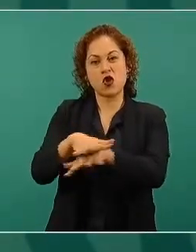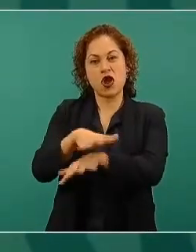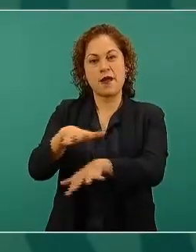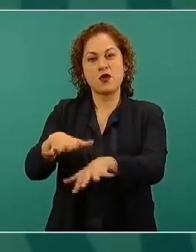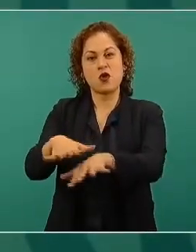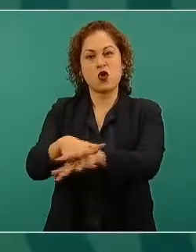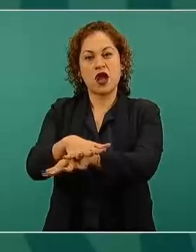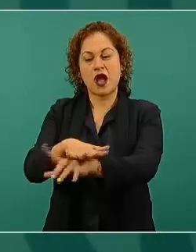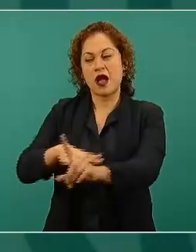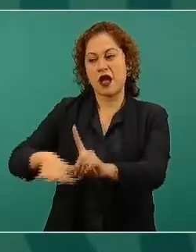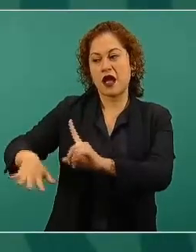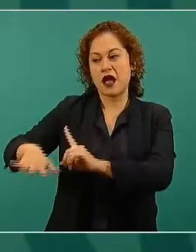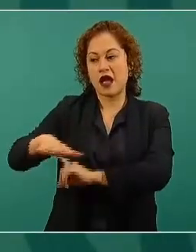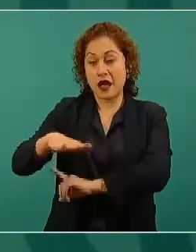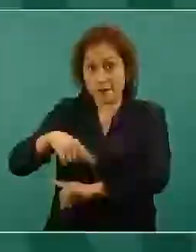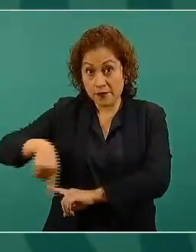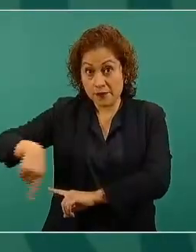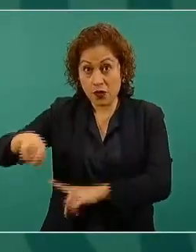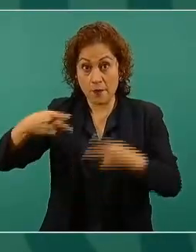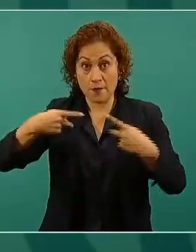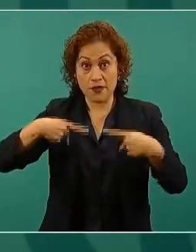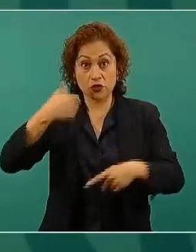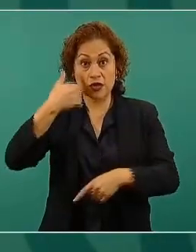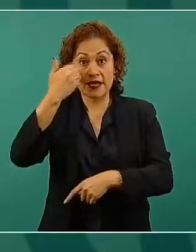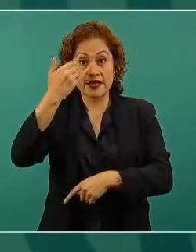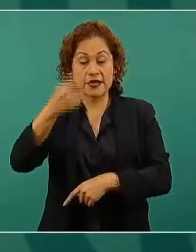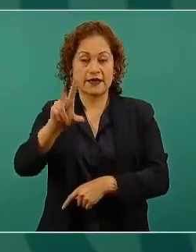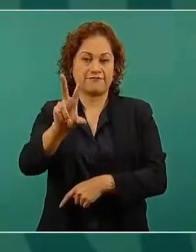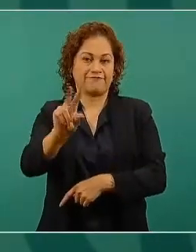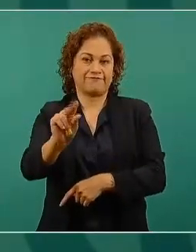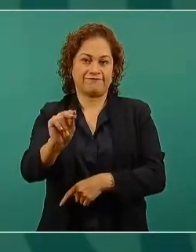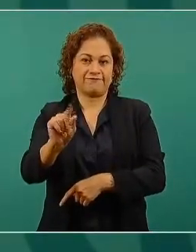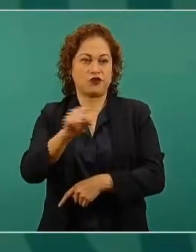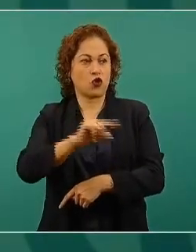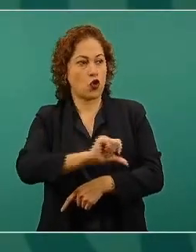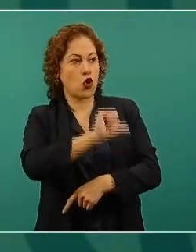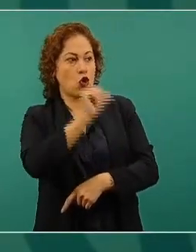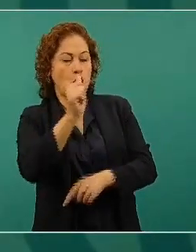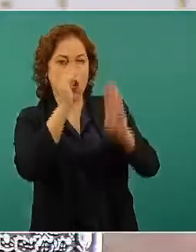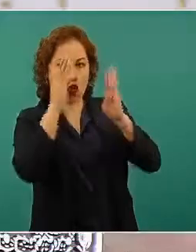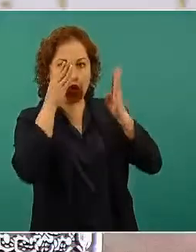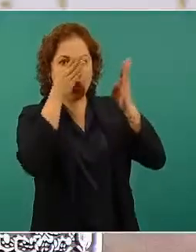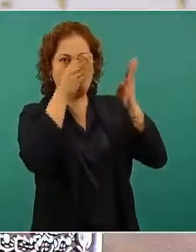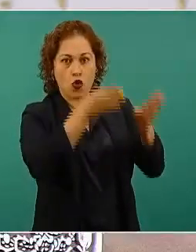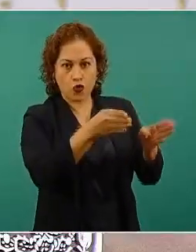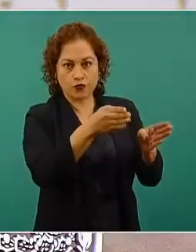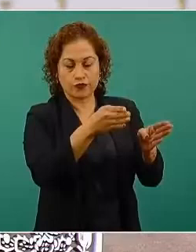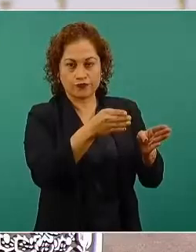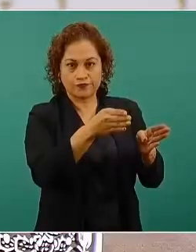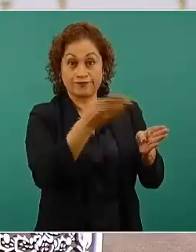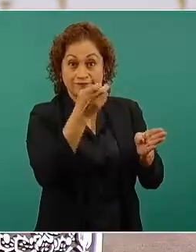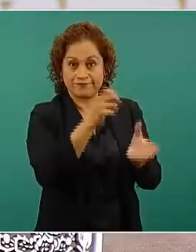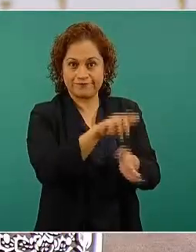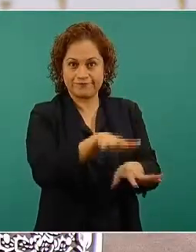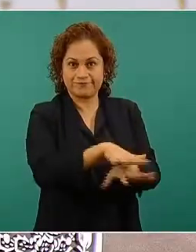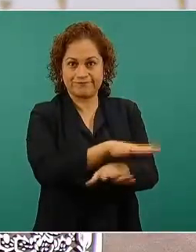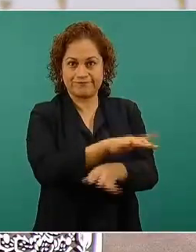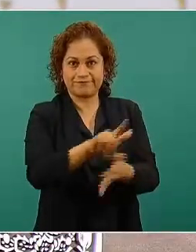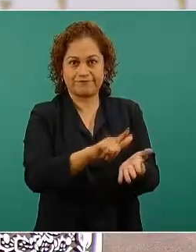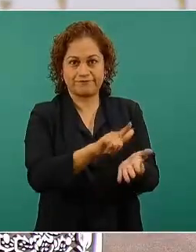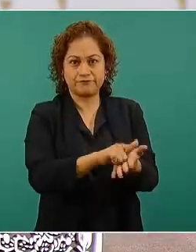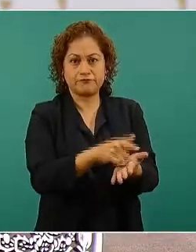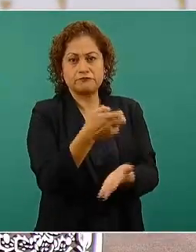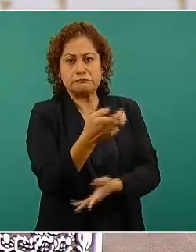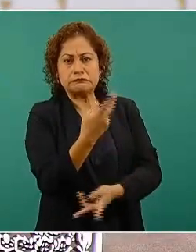contrarias al interés público, desde luego afectando la economía